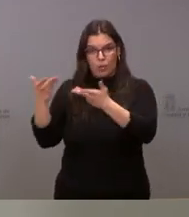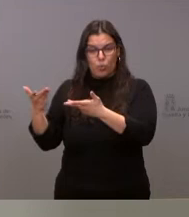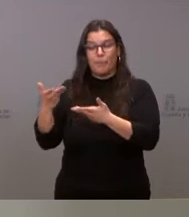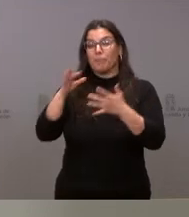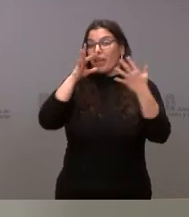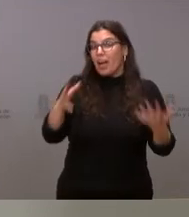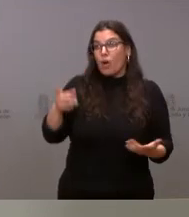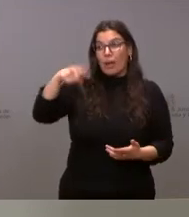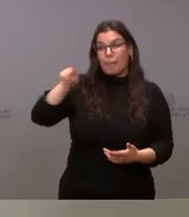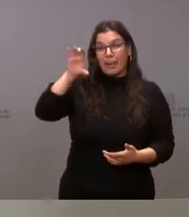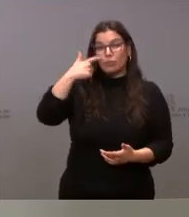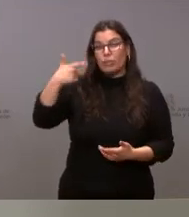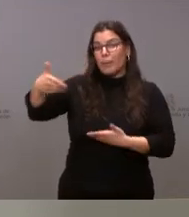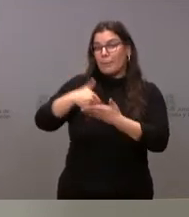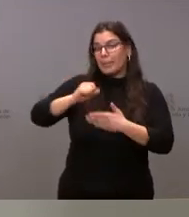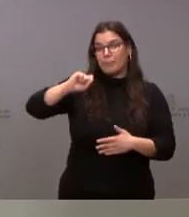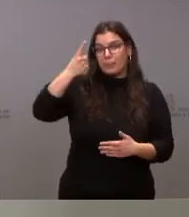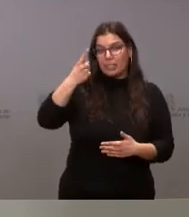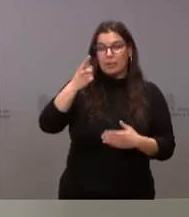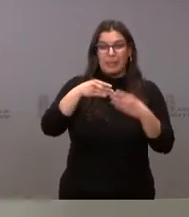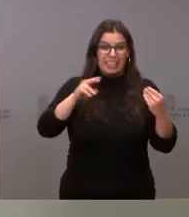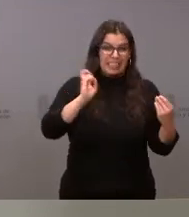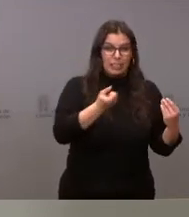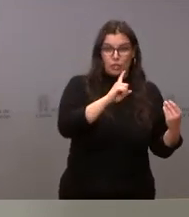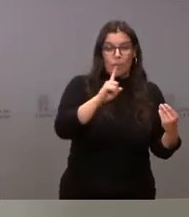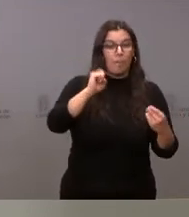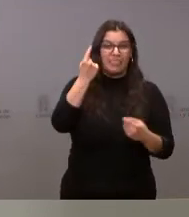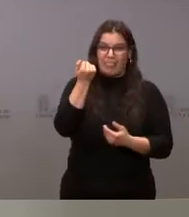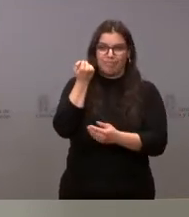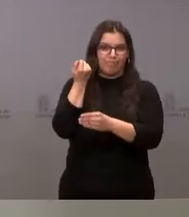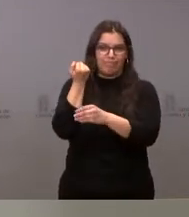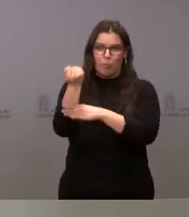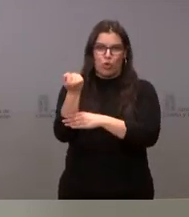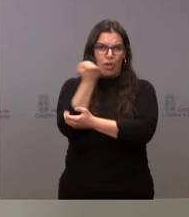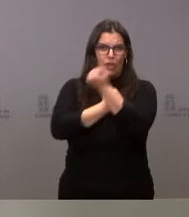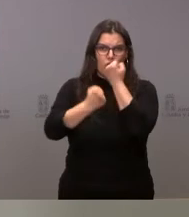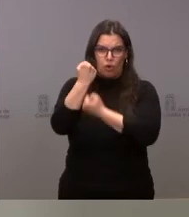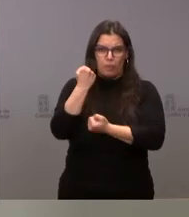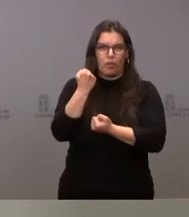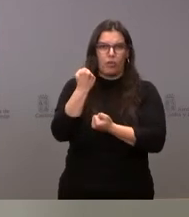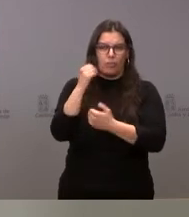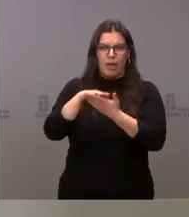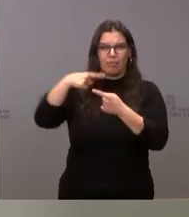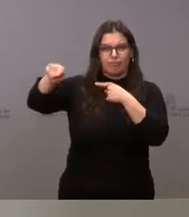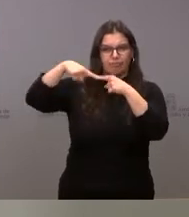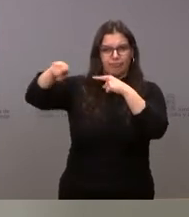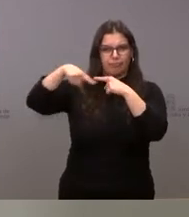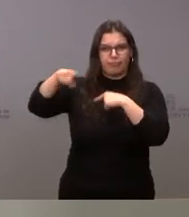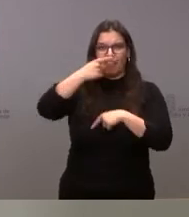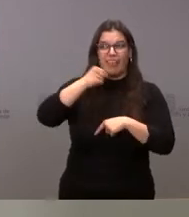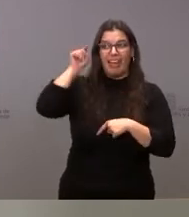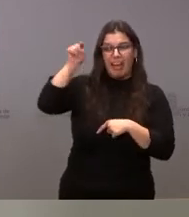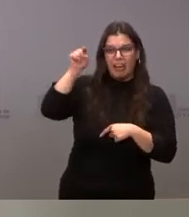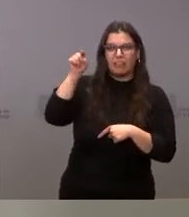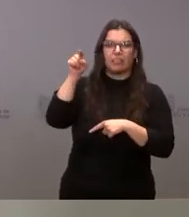se nos demanda desde Ucrania más que diverso material es ayuda económica, para que pueda llegar más fácilmente a su destino y allí poderse